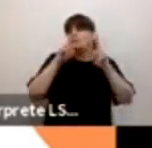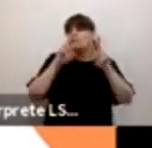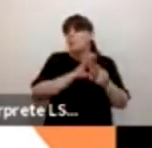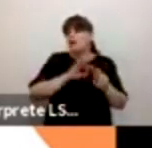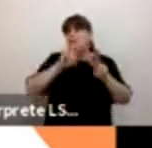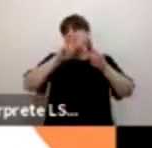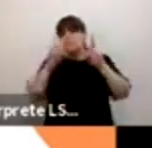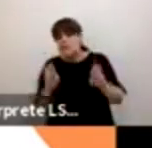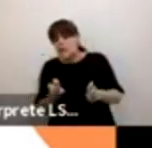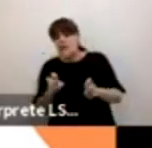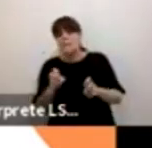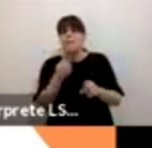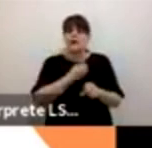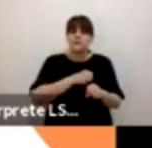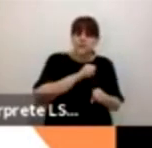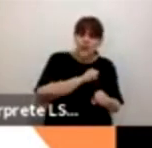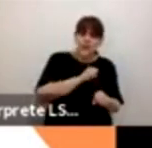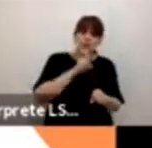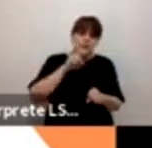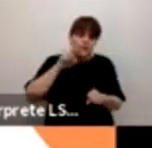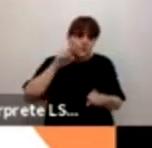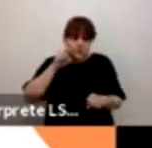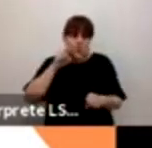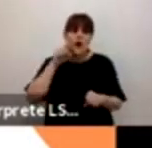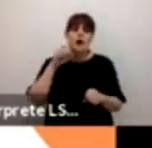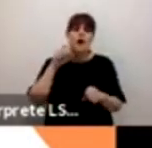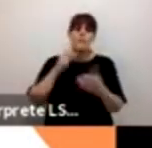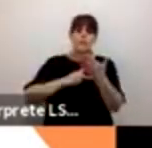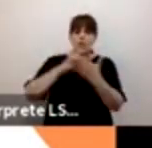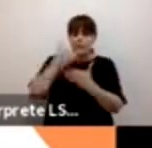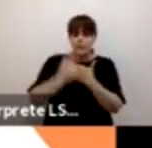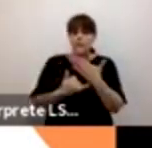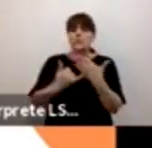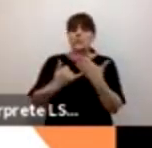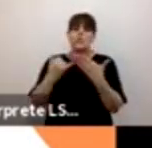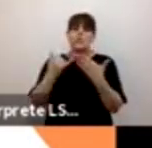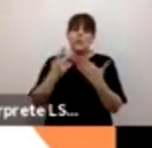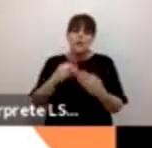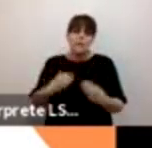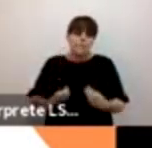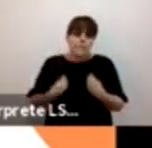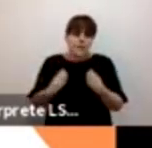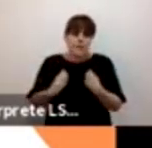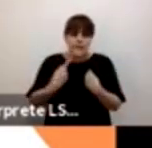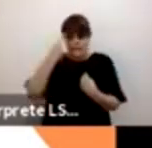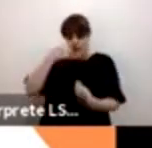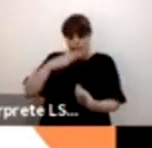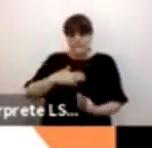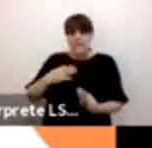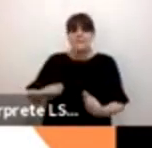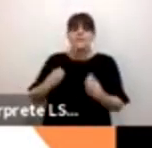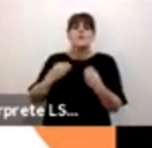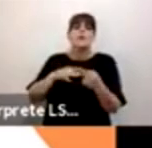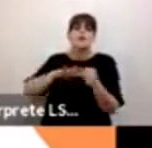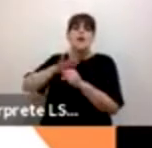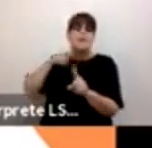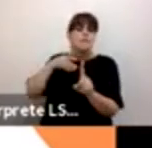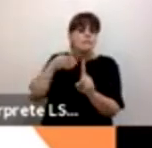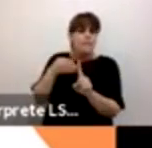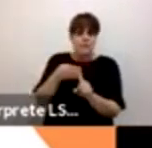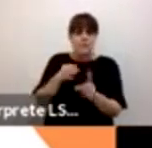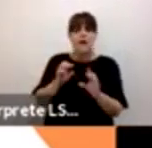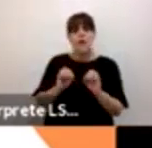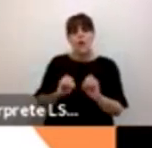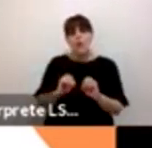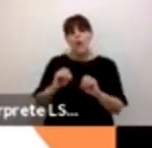salud sexual y reproductiva o proyecto de vida y otros temas muchísimo más abstractos como los homosexualidad,